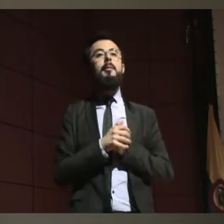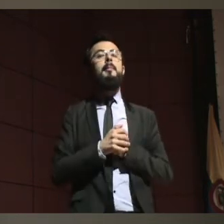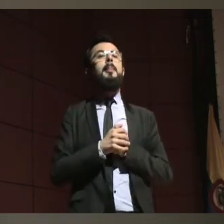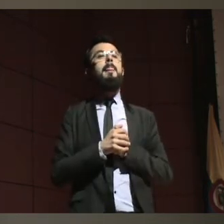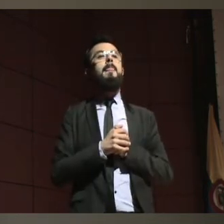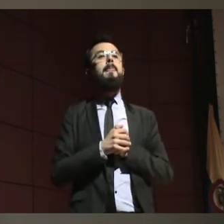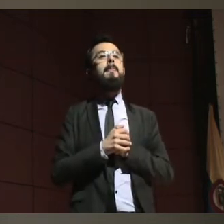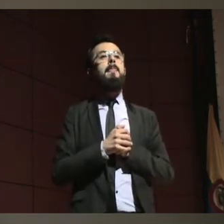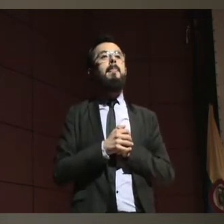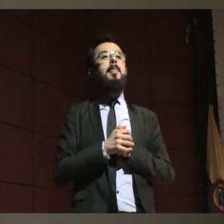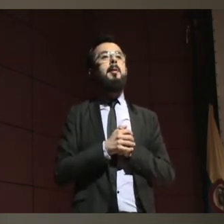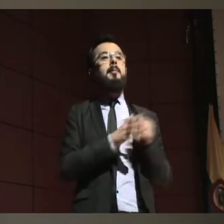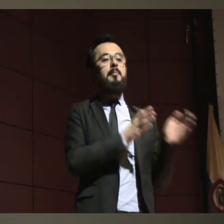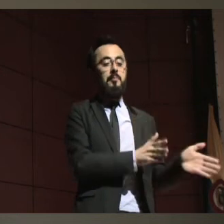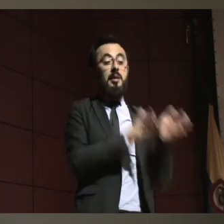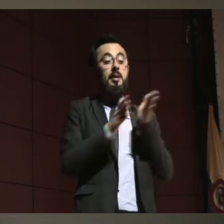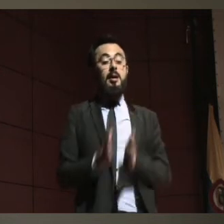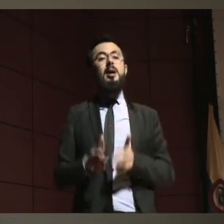tipo